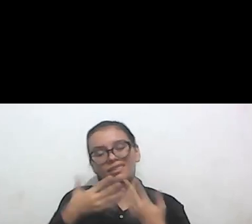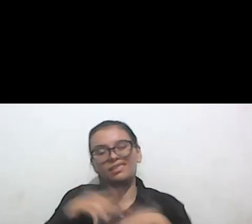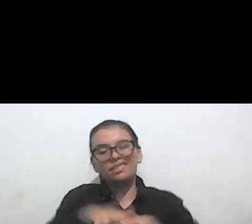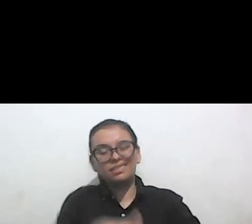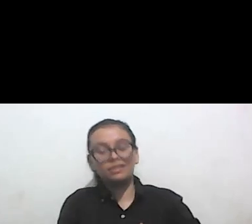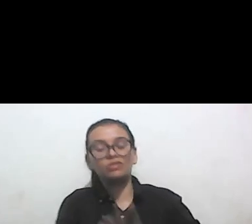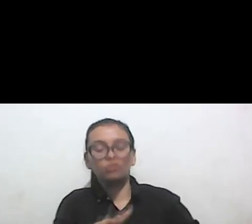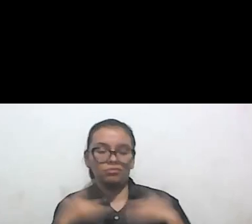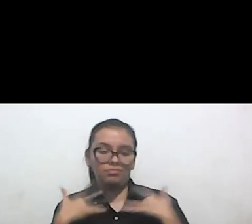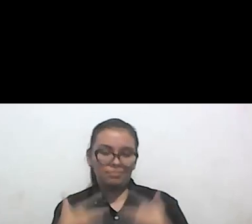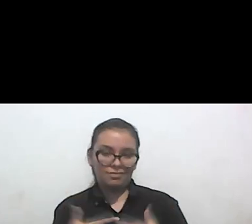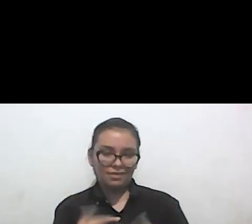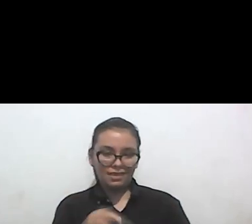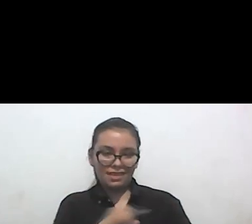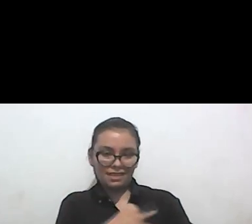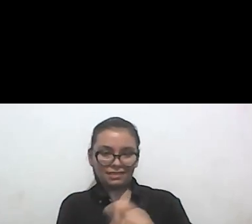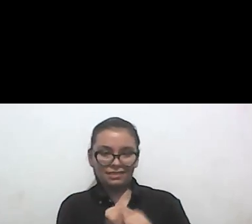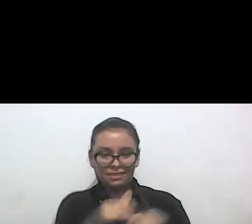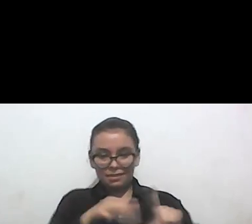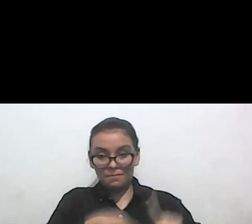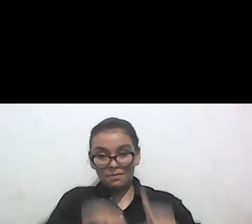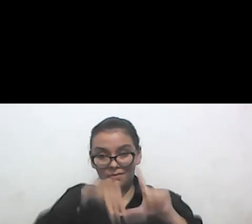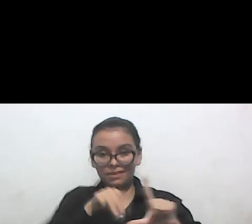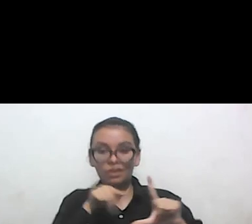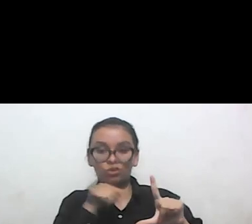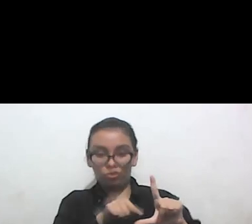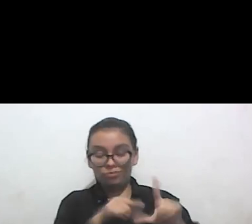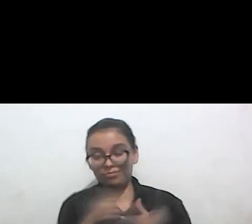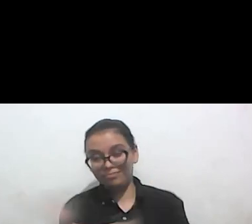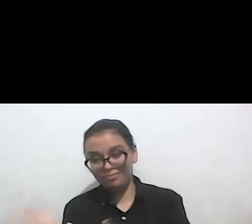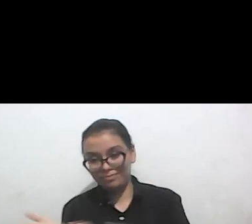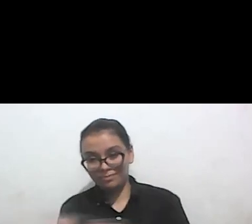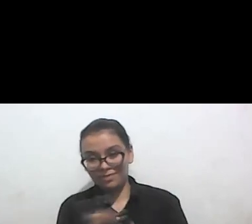Derechos Humanos de la Universidad de Icesi. Bienvenida, Andrea.